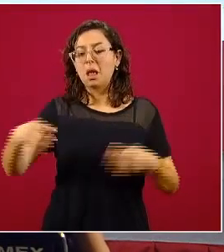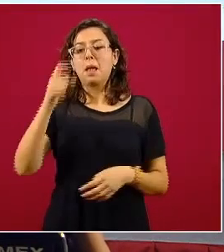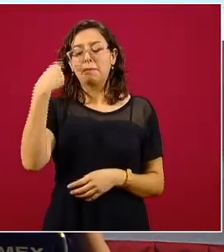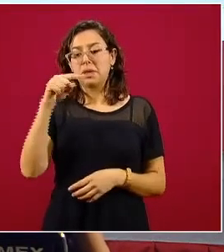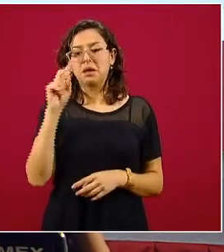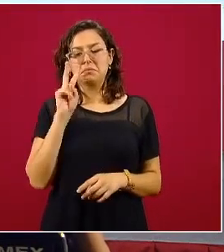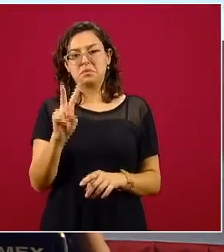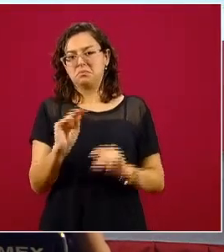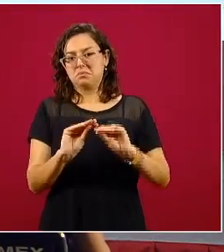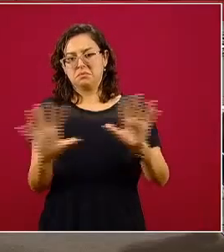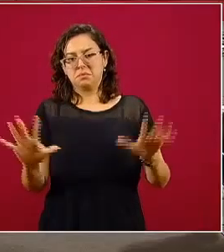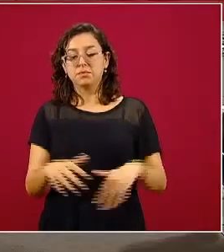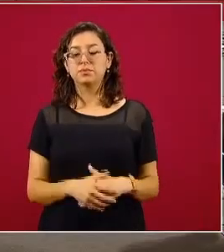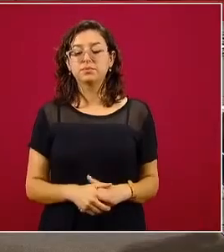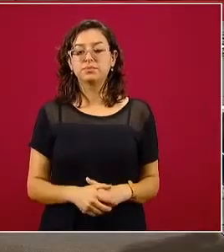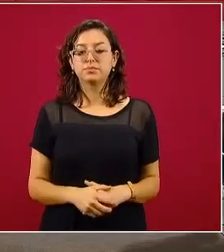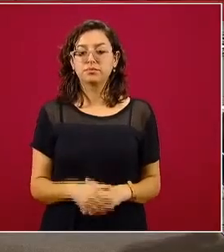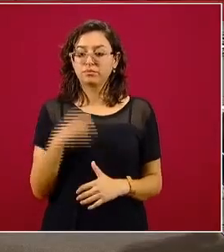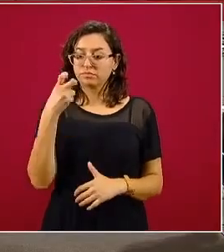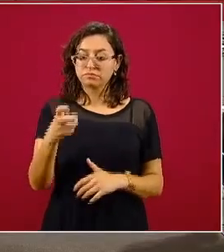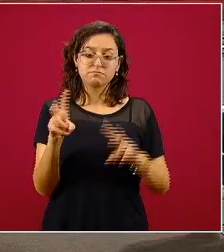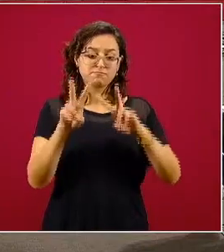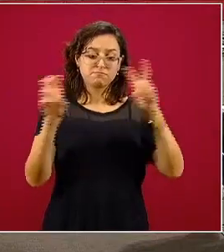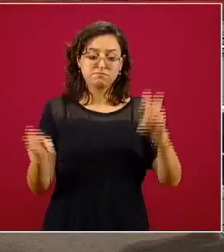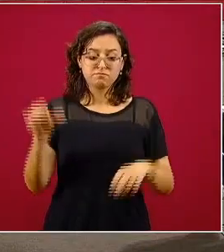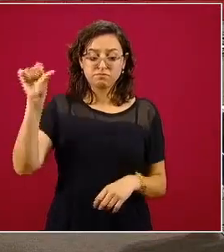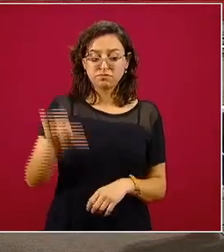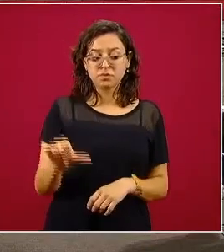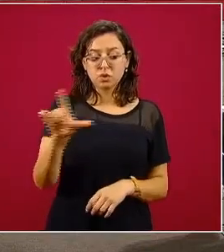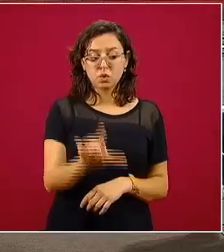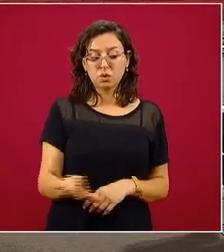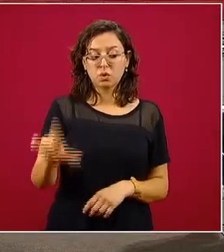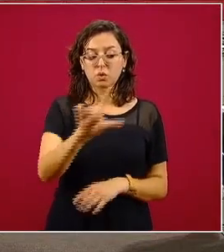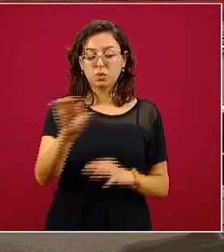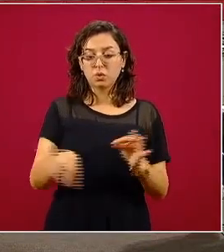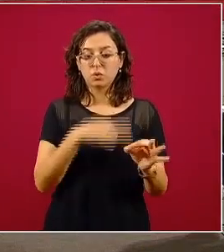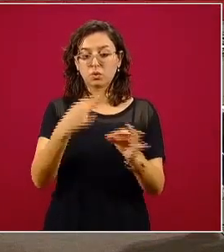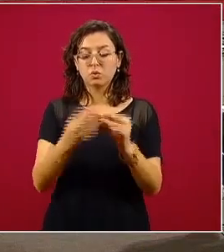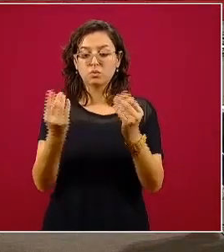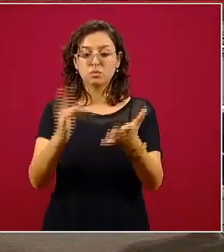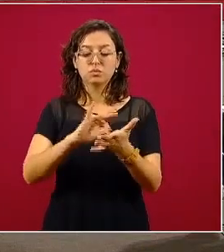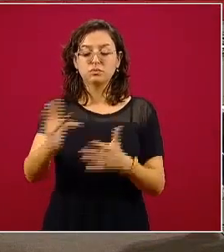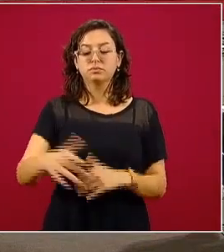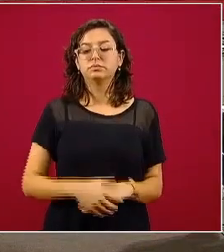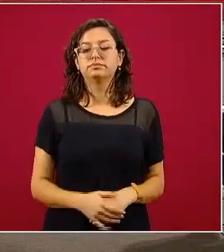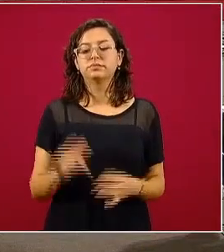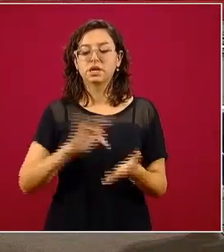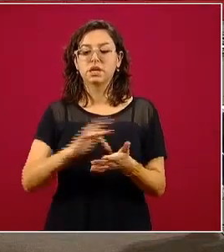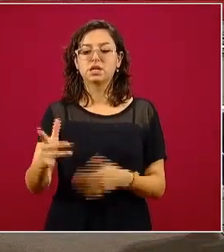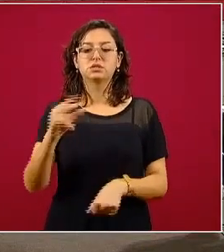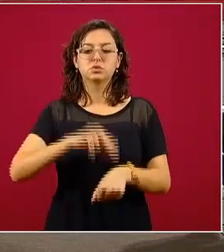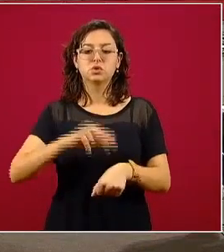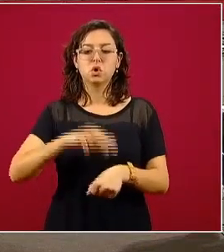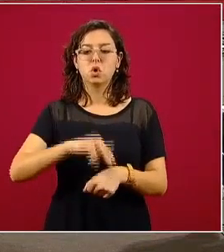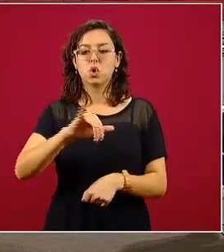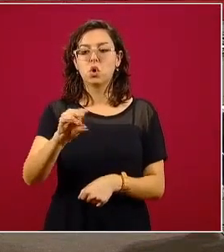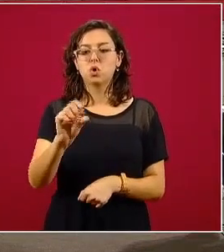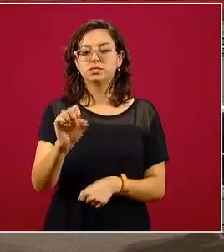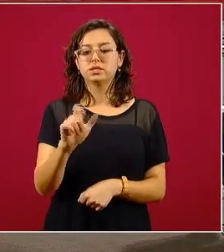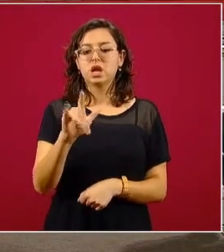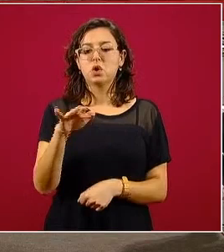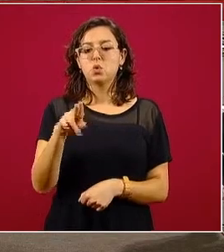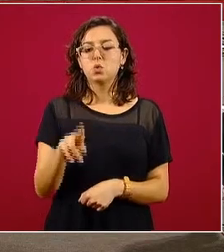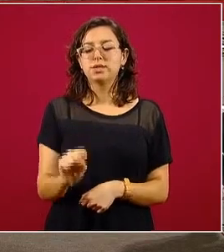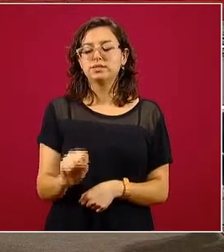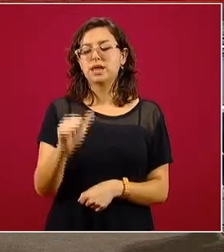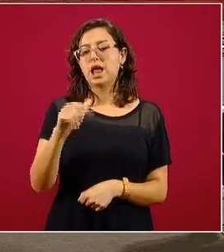ejemplificar. Sería la actualización para este lunes. Muchas gracias. Gracias, doctor José Luis Salomía, director general de Epidemiología